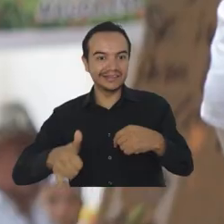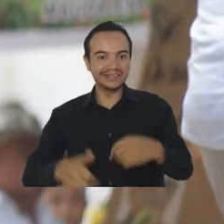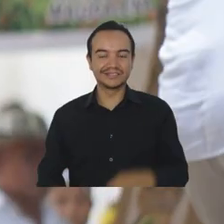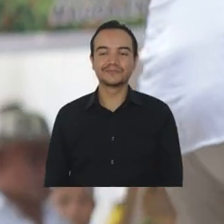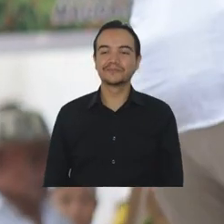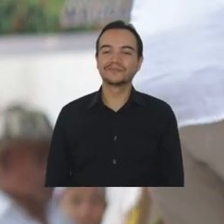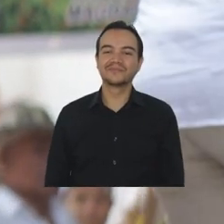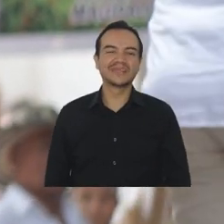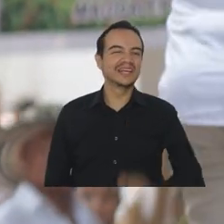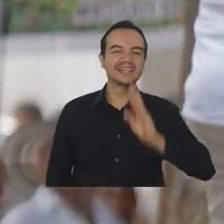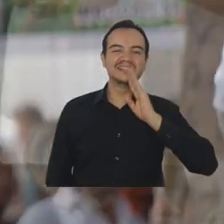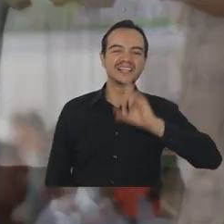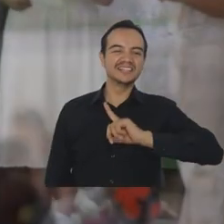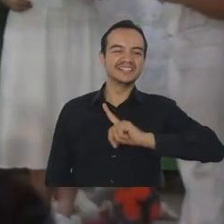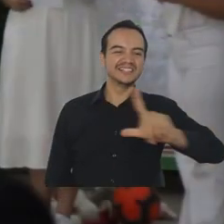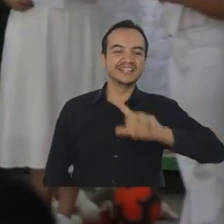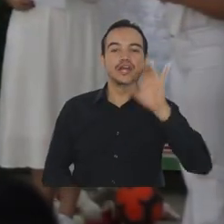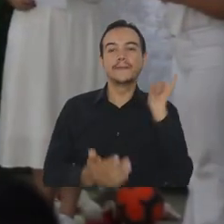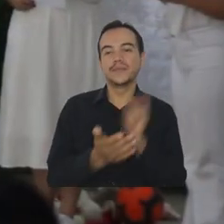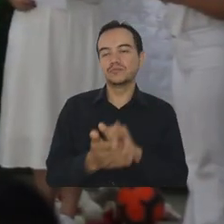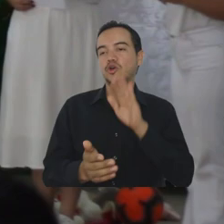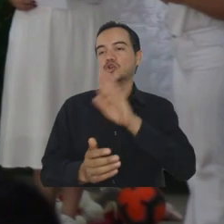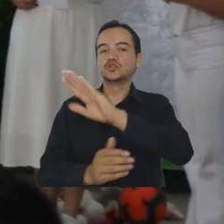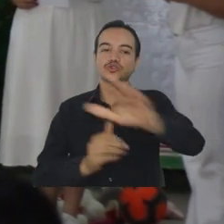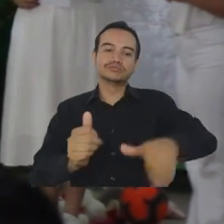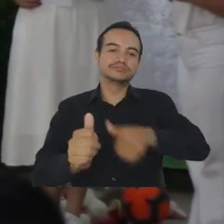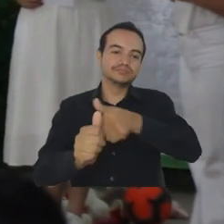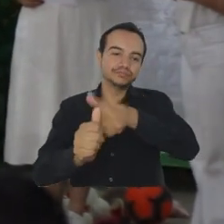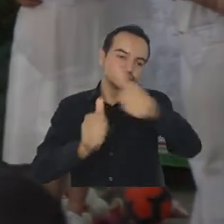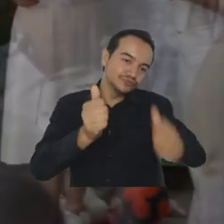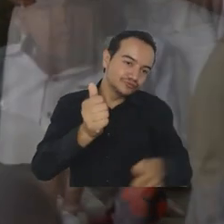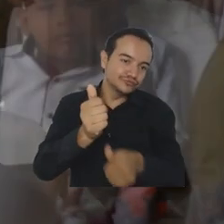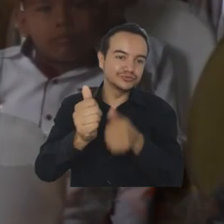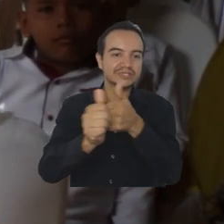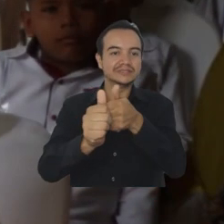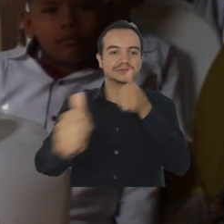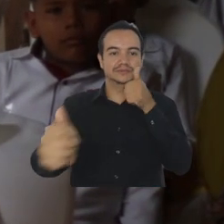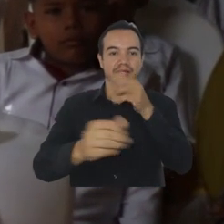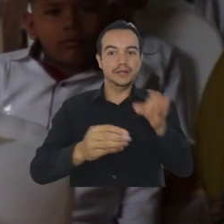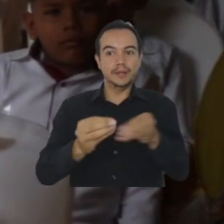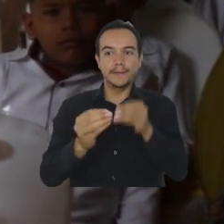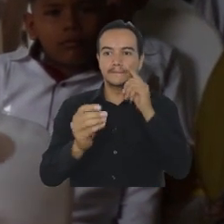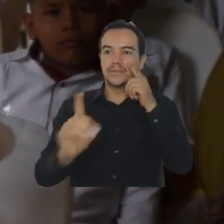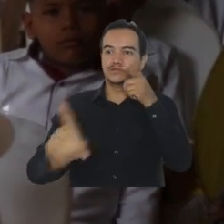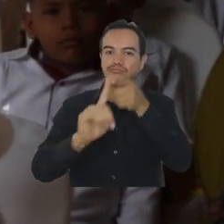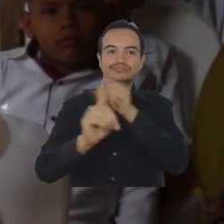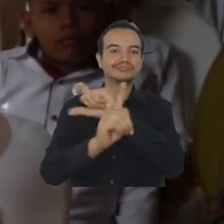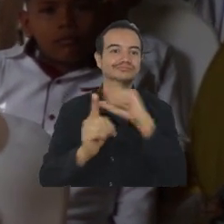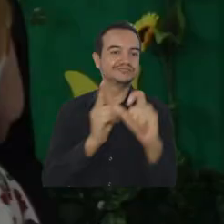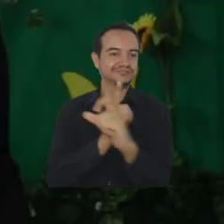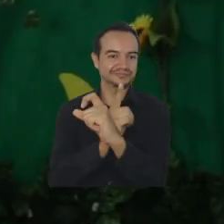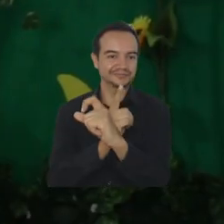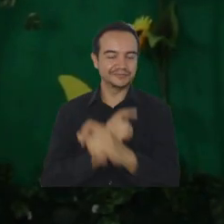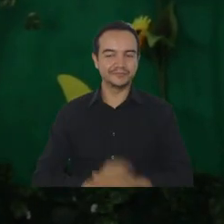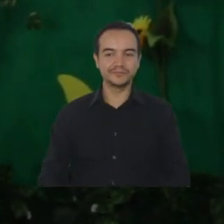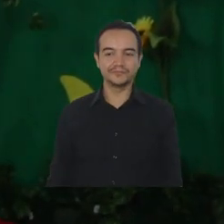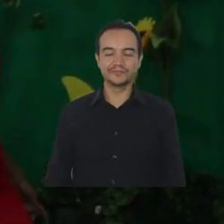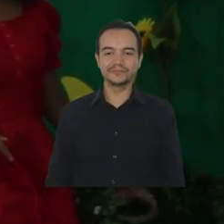conmemoración fue liderada por la Vicerrectoría de Extensión y Proyección Social y su Dirección de Proyección Cultural.